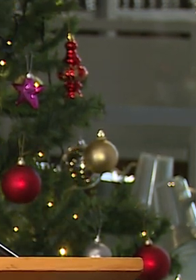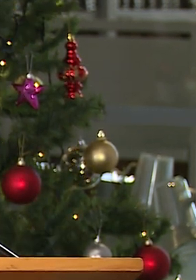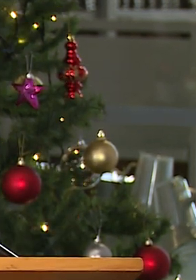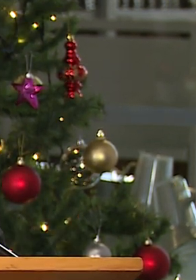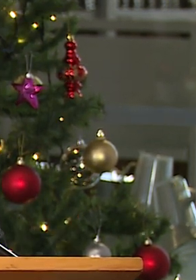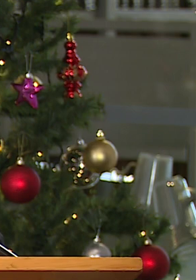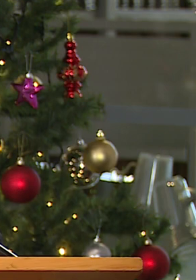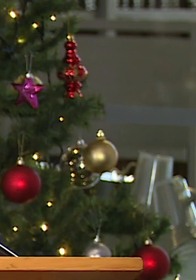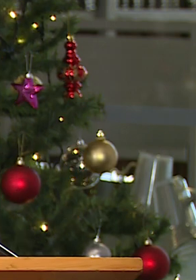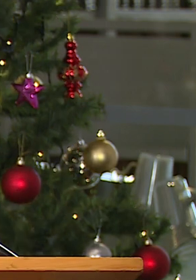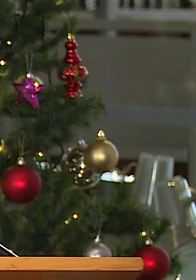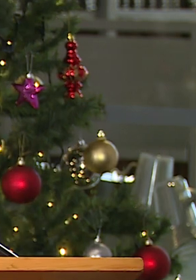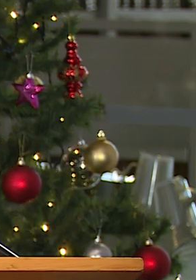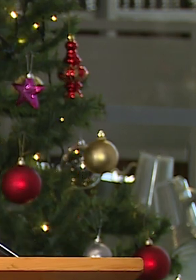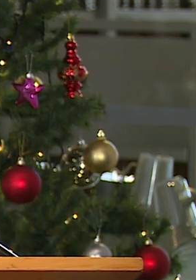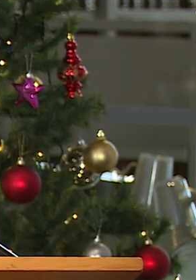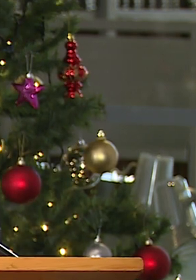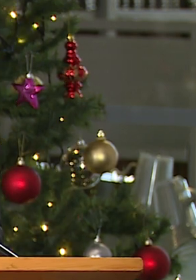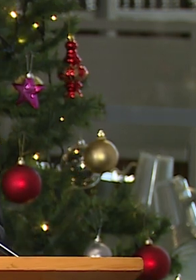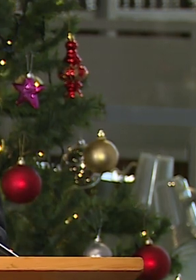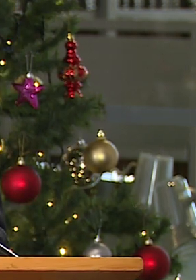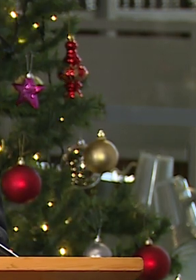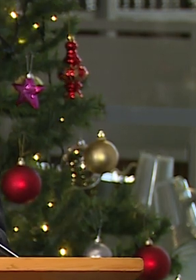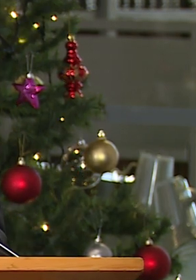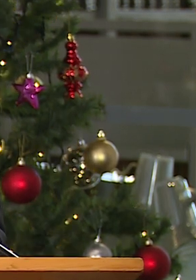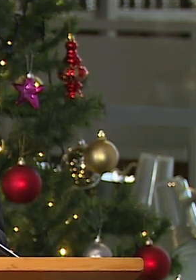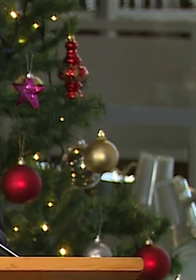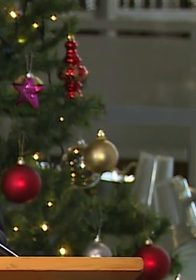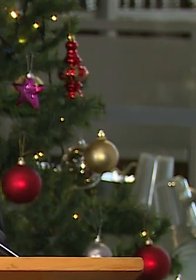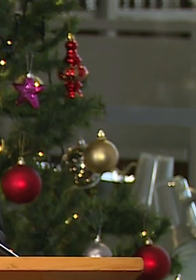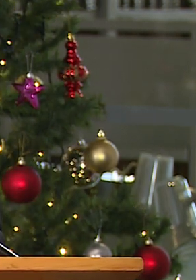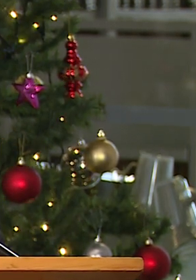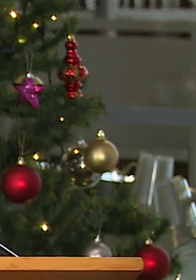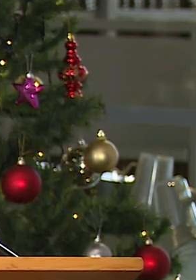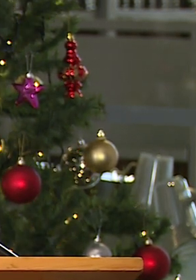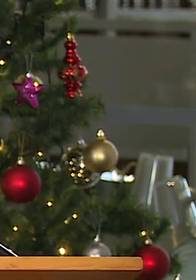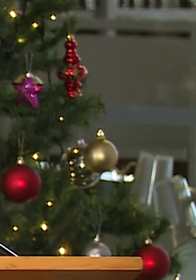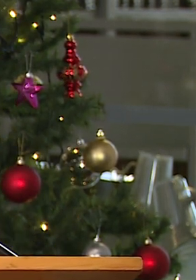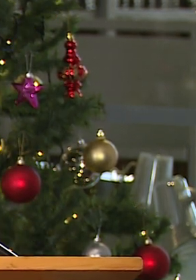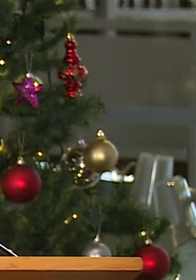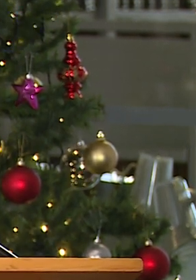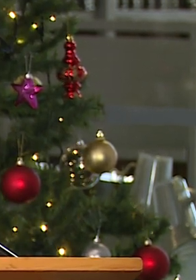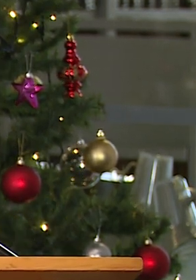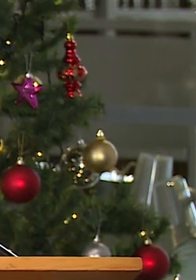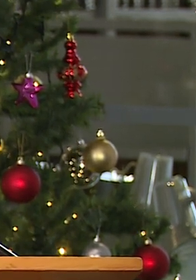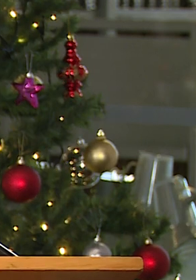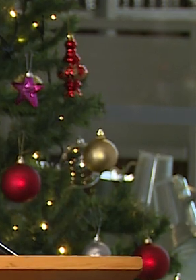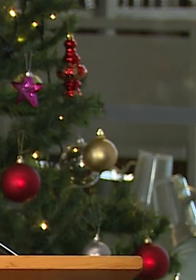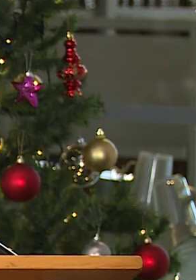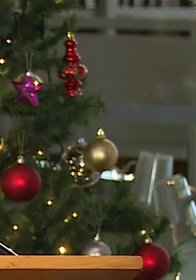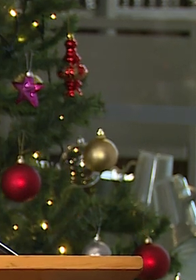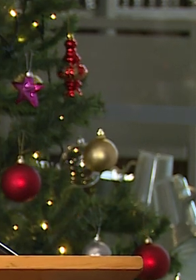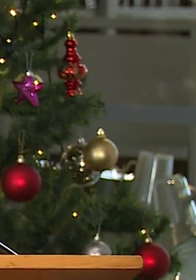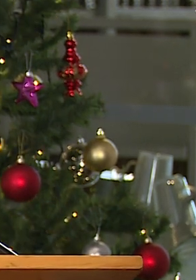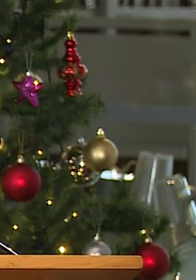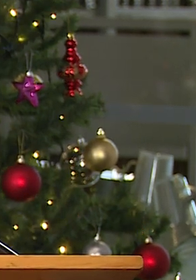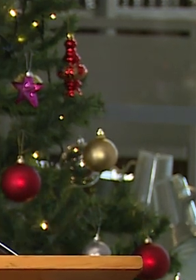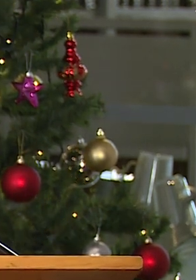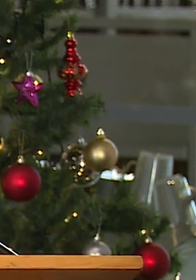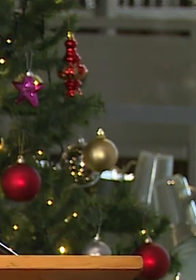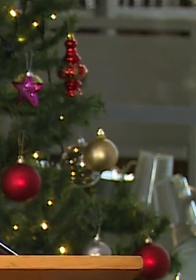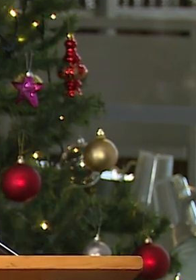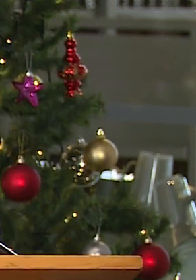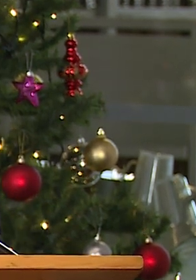la Cámara, son de gran relevancia. Se trata de temas de justicia, de equidad,